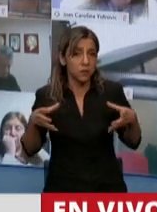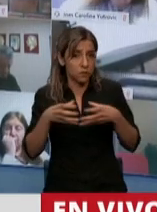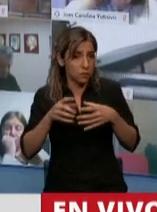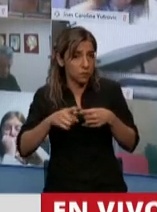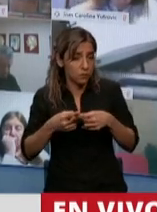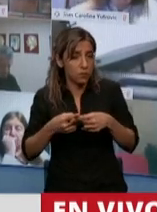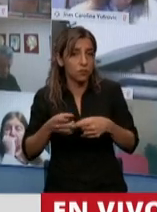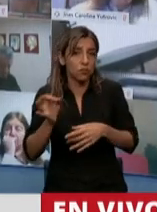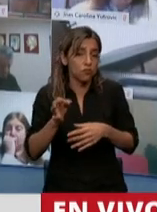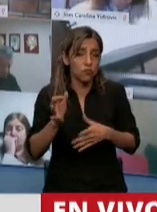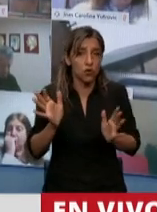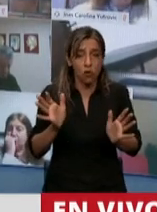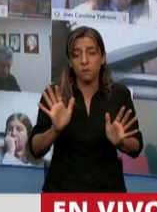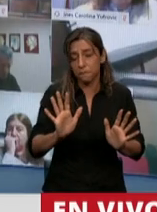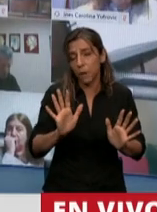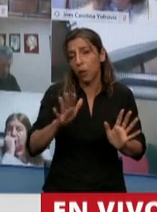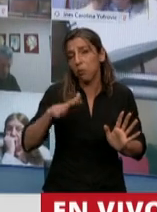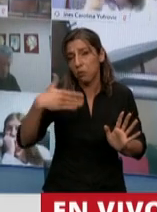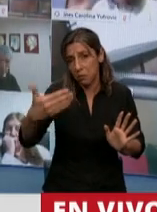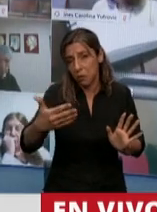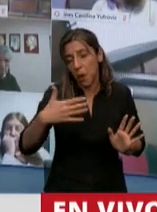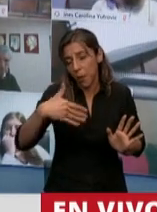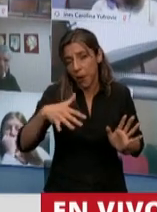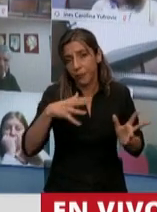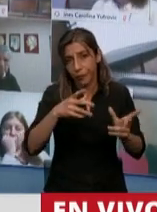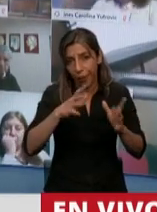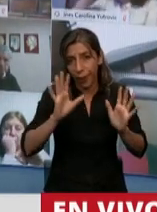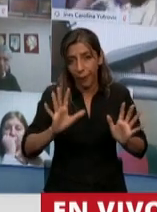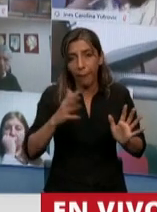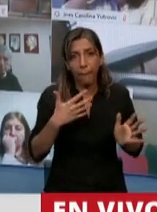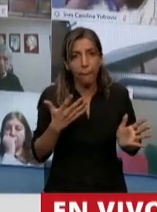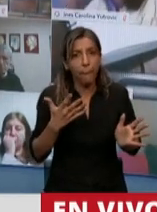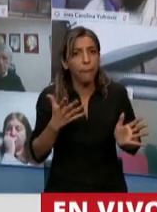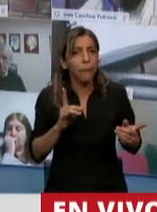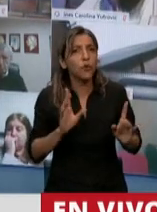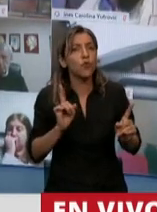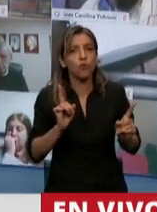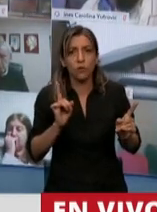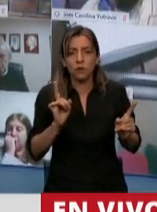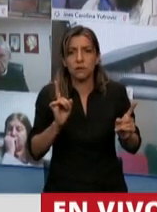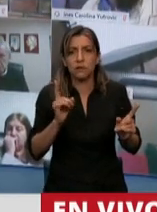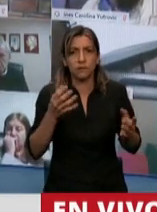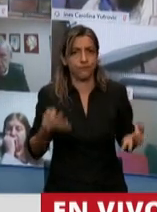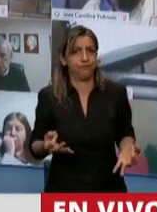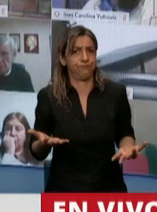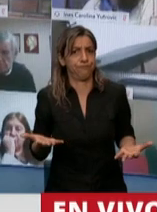oportunamente también discutiremos aquí en el recinto. Pero fíjese, Presidenta,